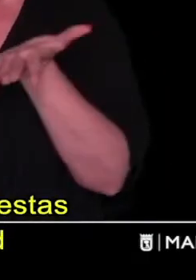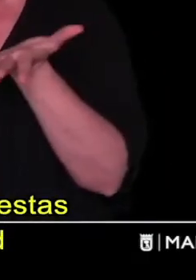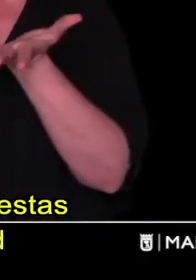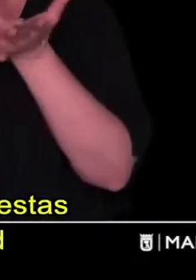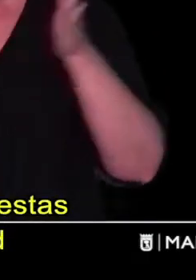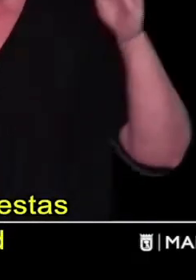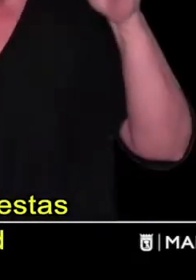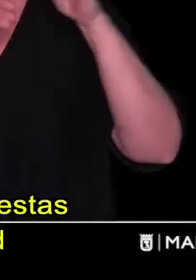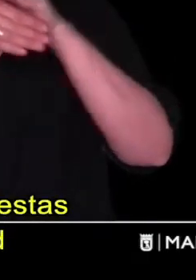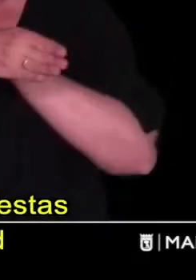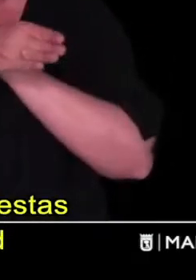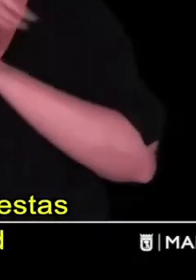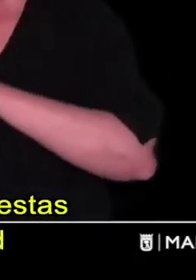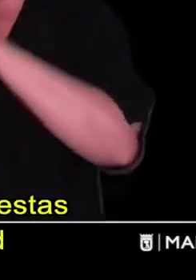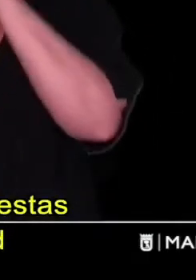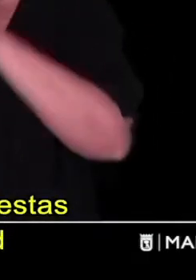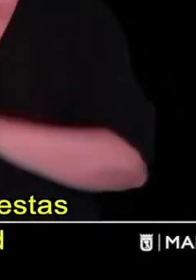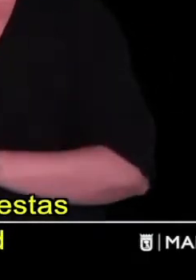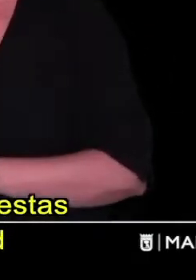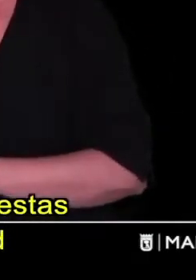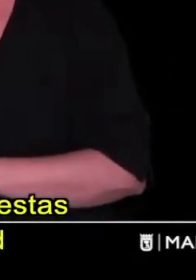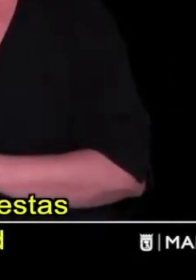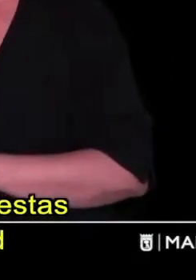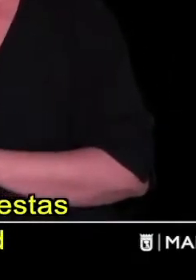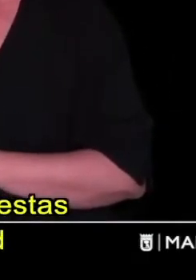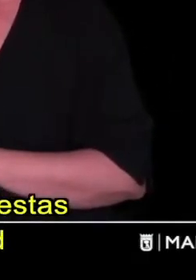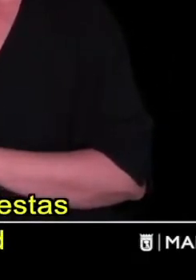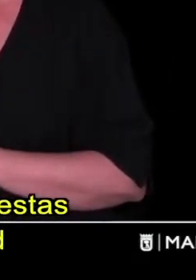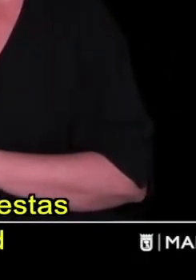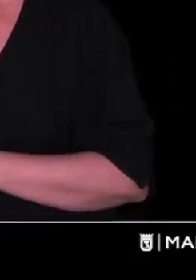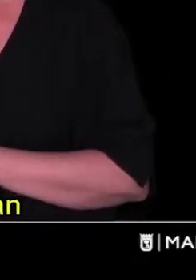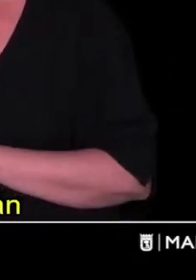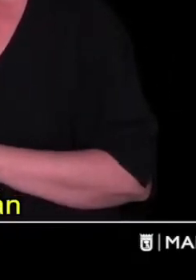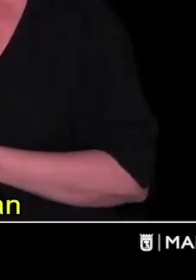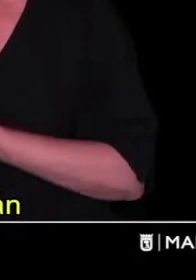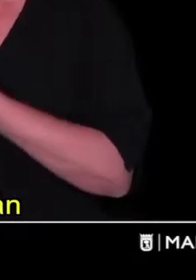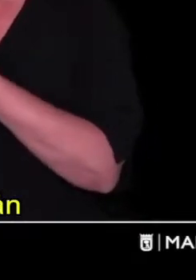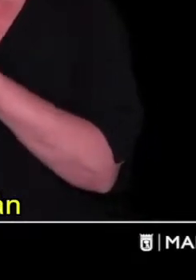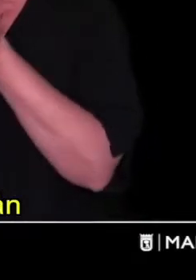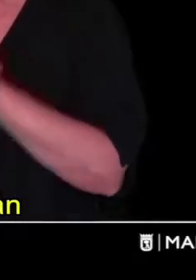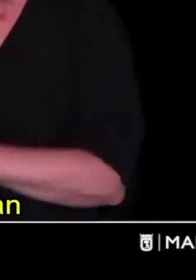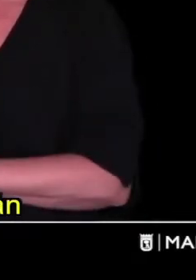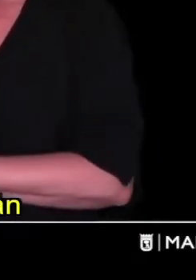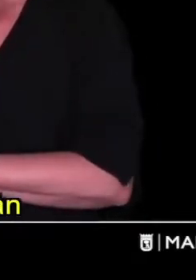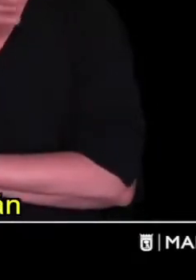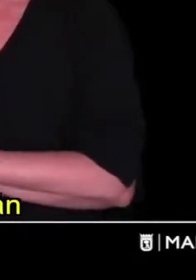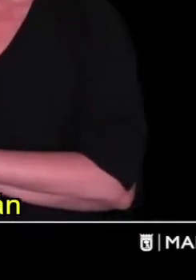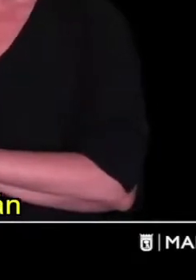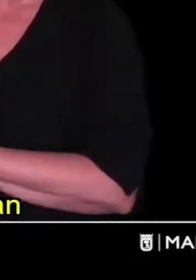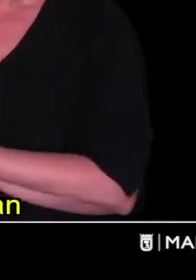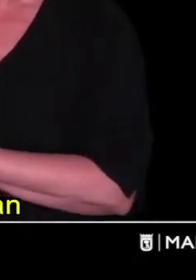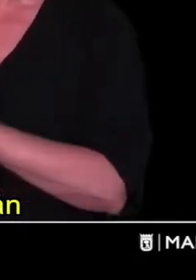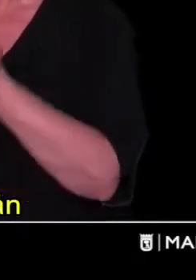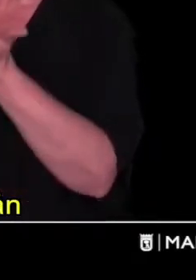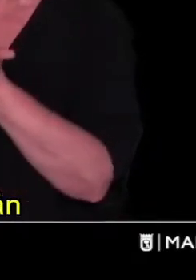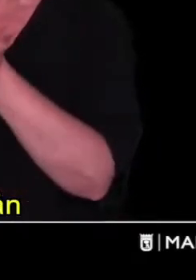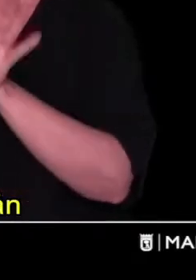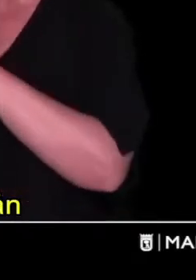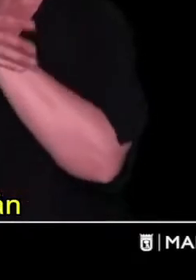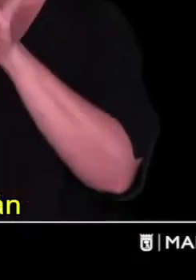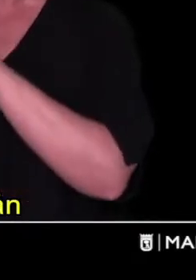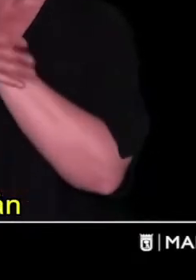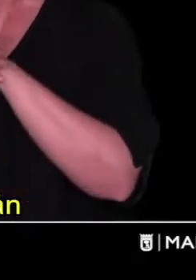actividades que durante estas fiestas cuenten con medidas de accesibilidad para personas sordas, también contarán con